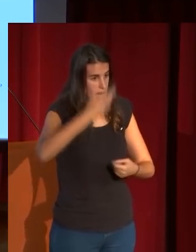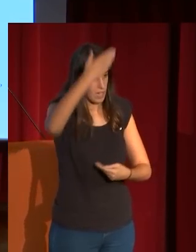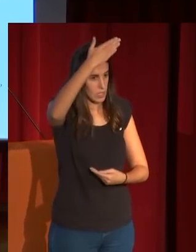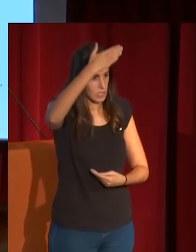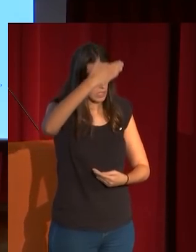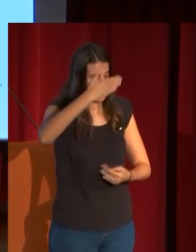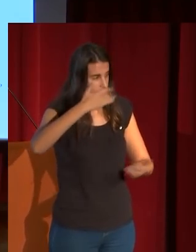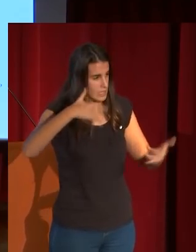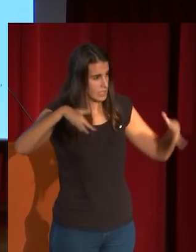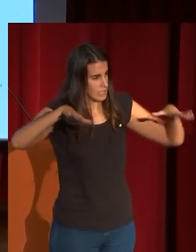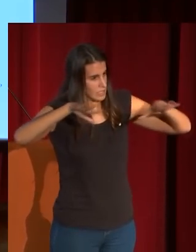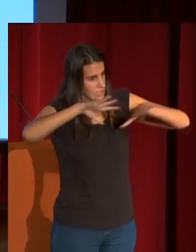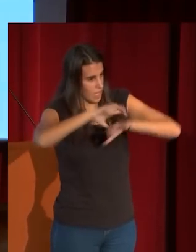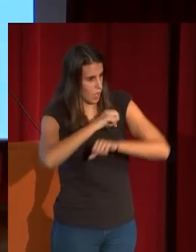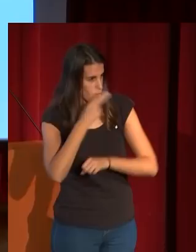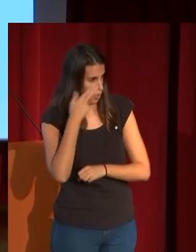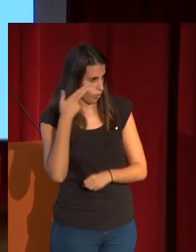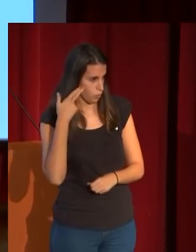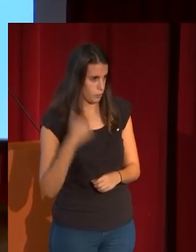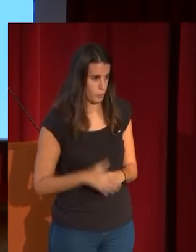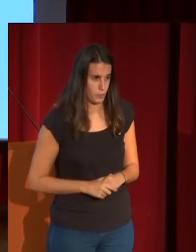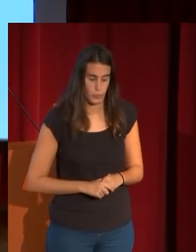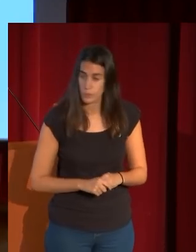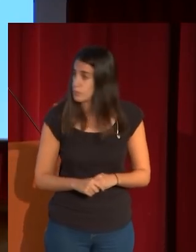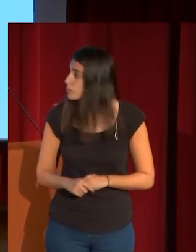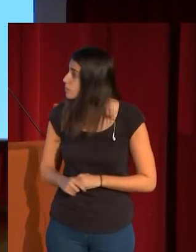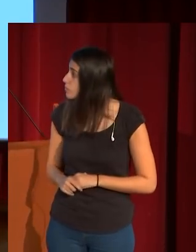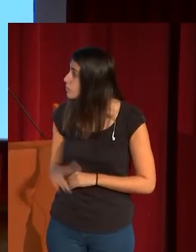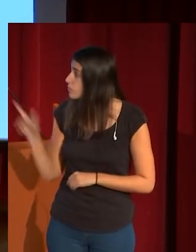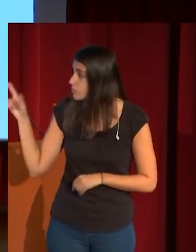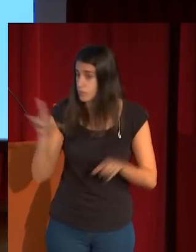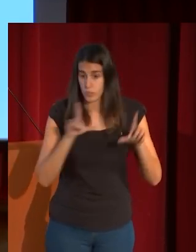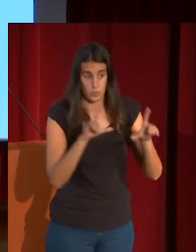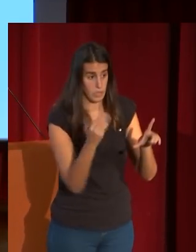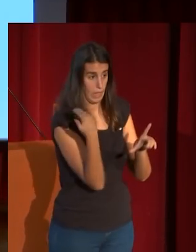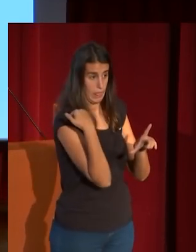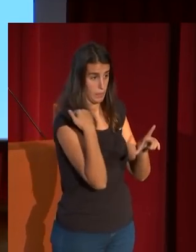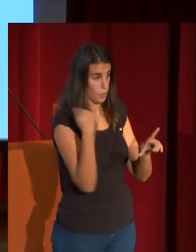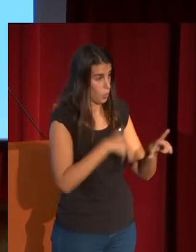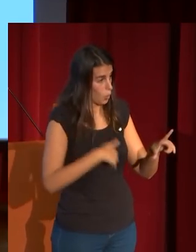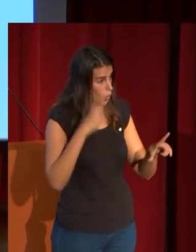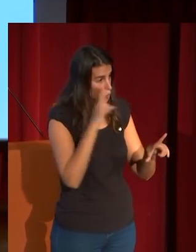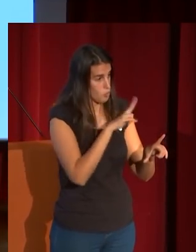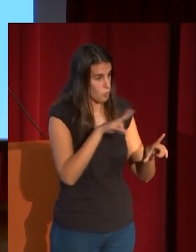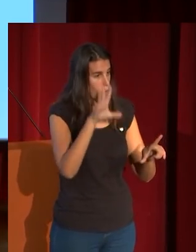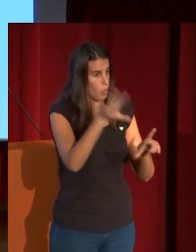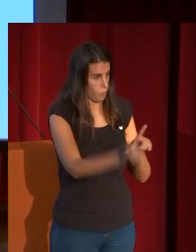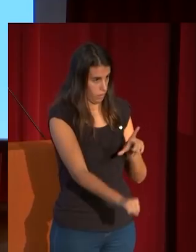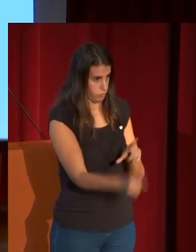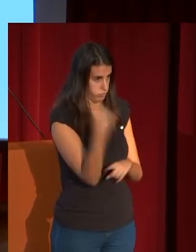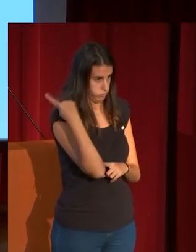tonos malvas y violetas también también este cuadro recientemente adquirido por el Prado con esta